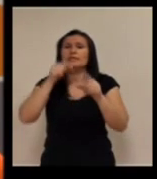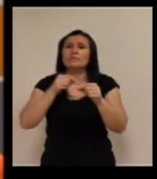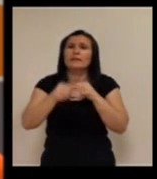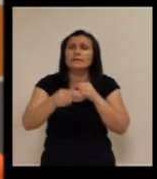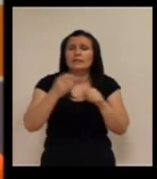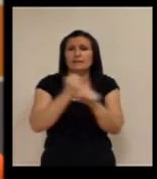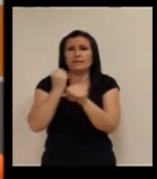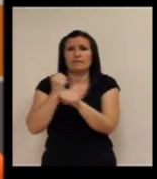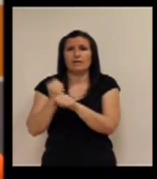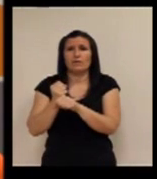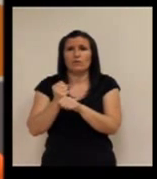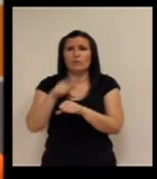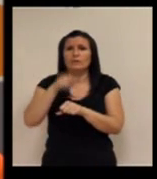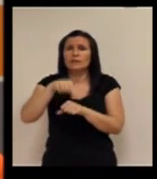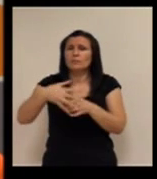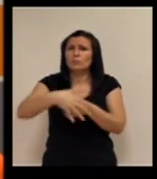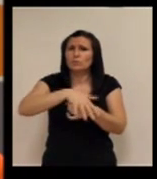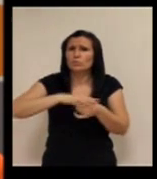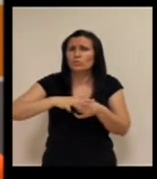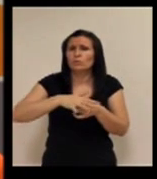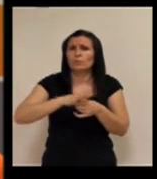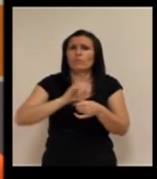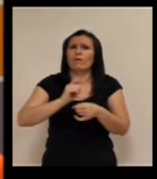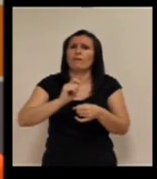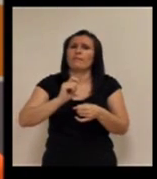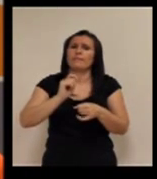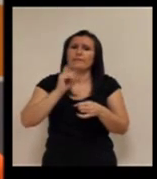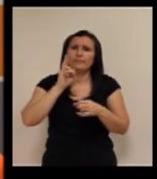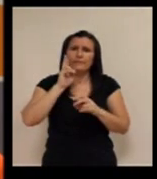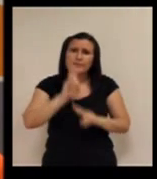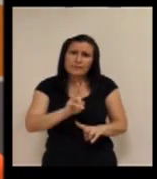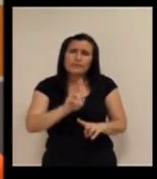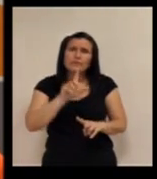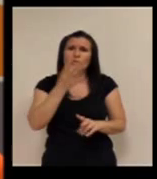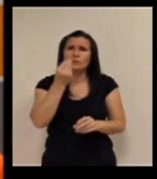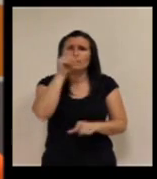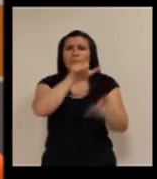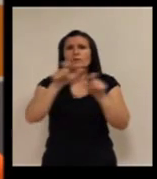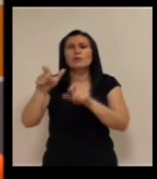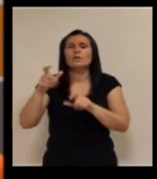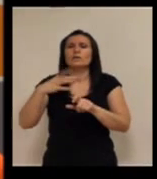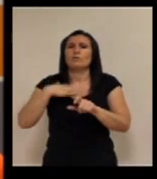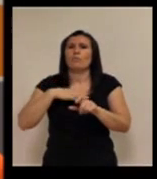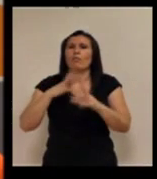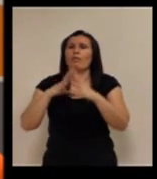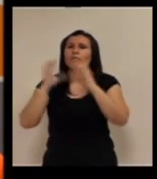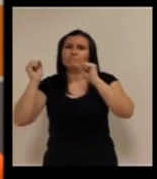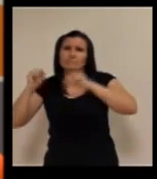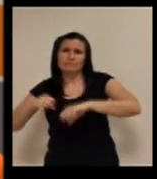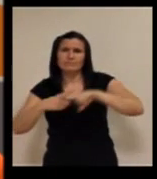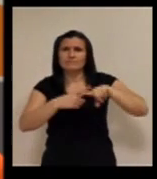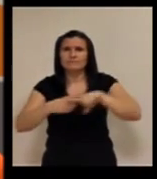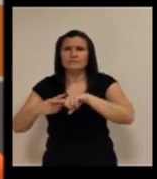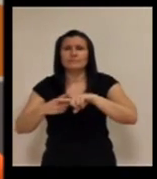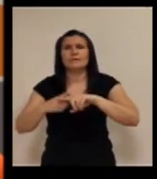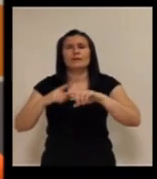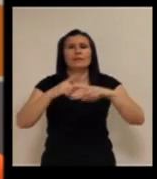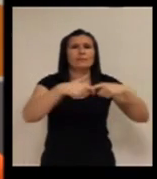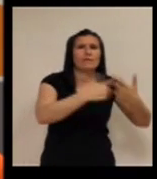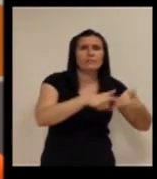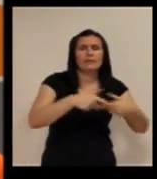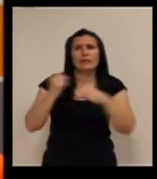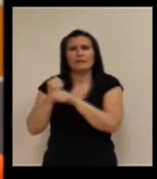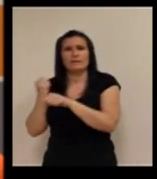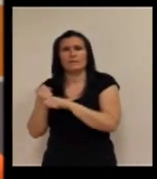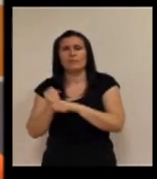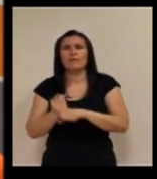y el tema del teletrabajo que se dice que también es todo un campo que está permitiendo que muchas personas puedan conciliar la vida